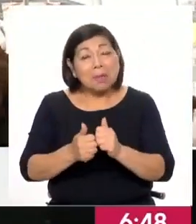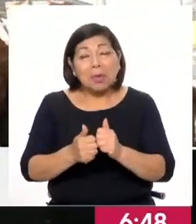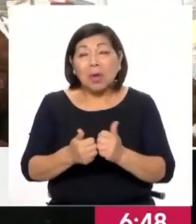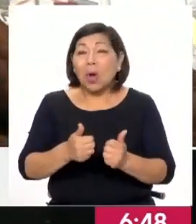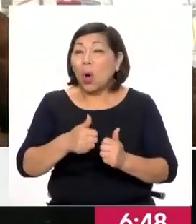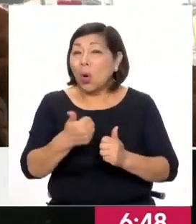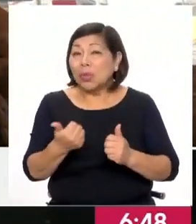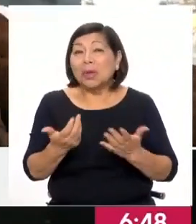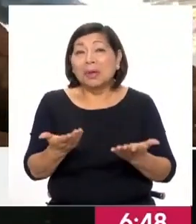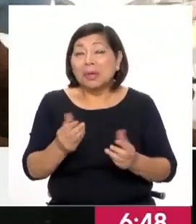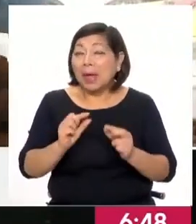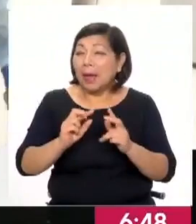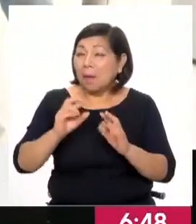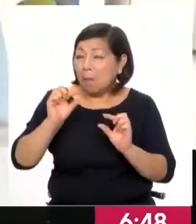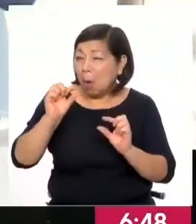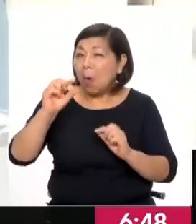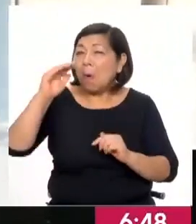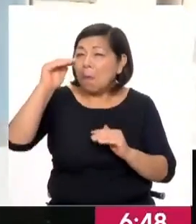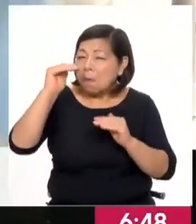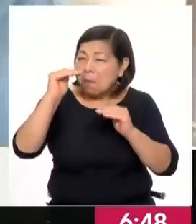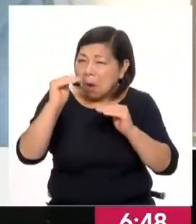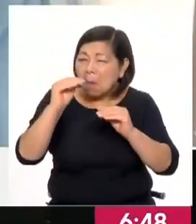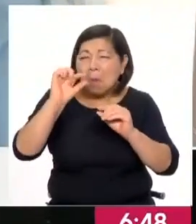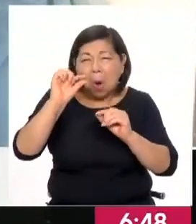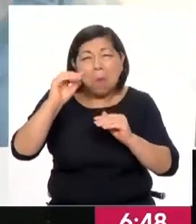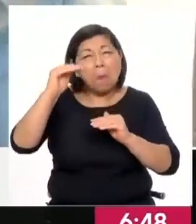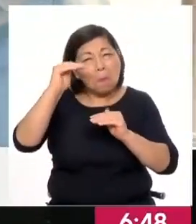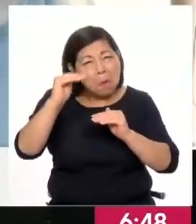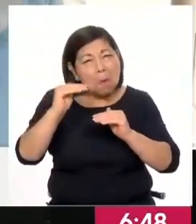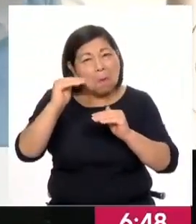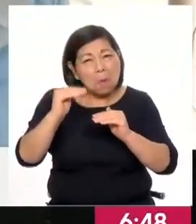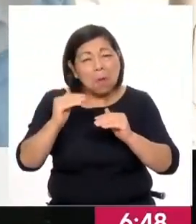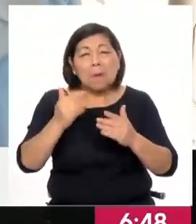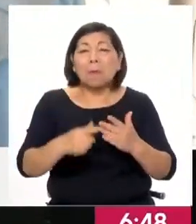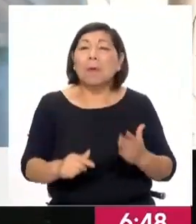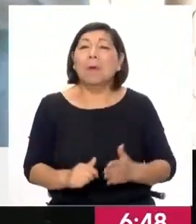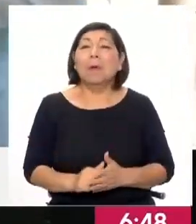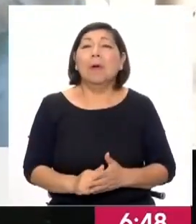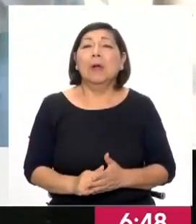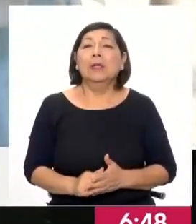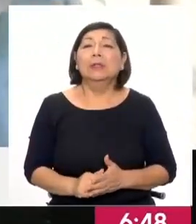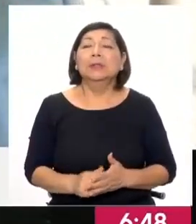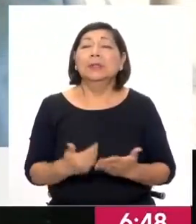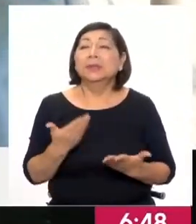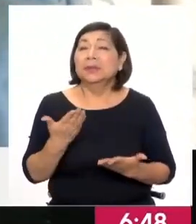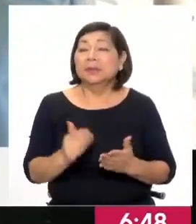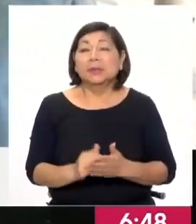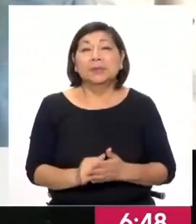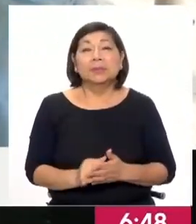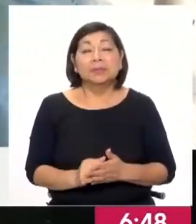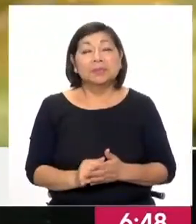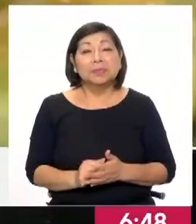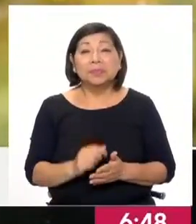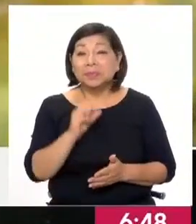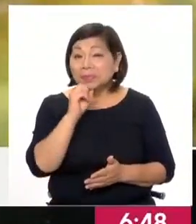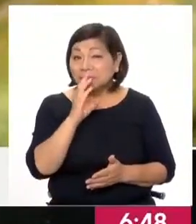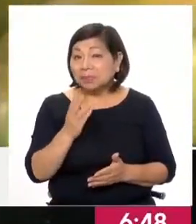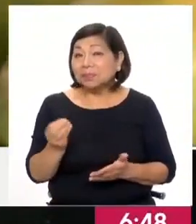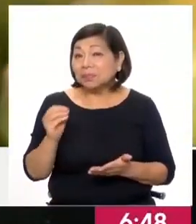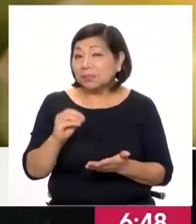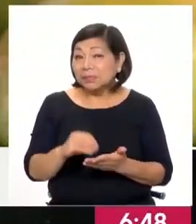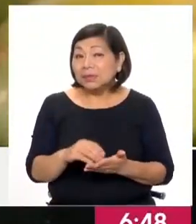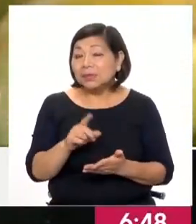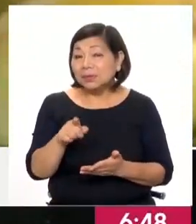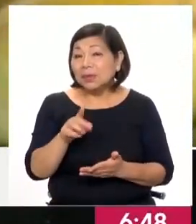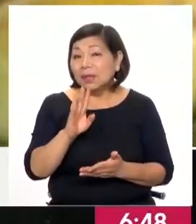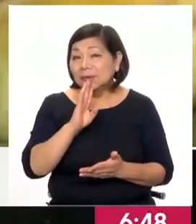inflación ya ha empezado a bajar lentamente, pero ya está bajando. Así es, y anoto adicionalmente a lo que